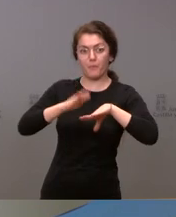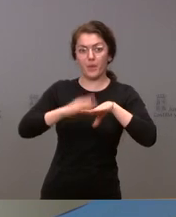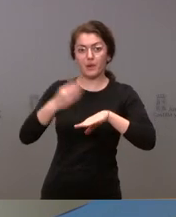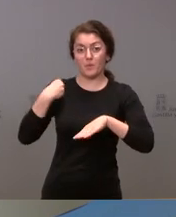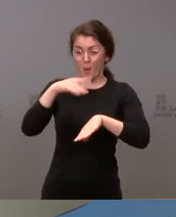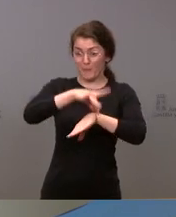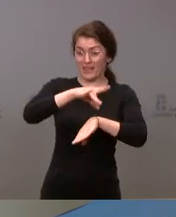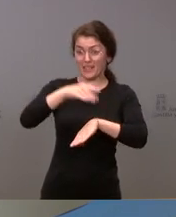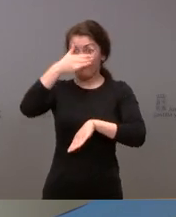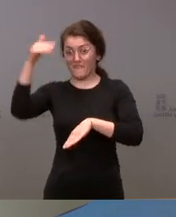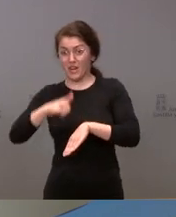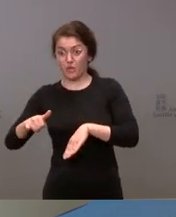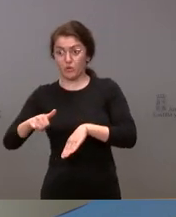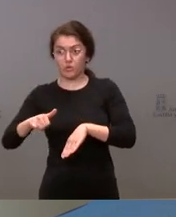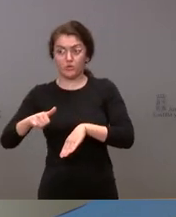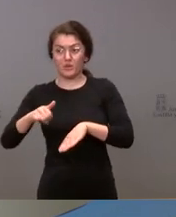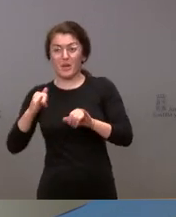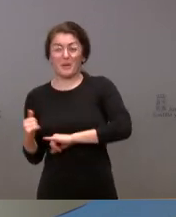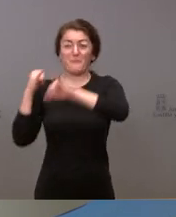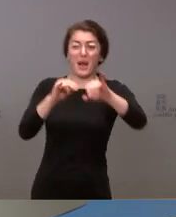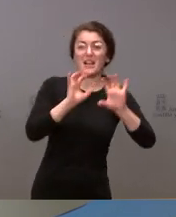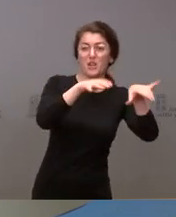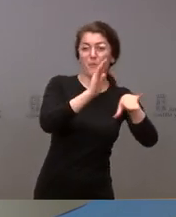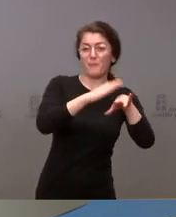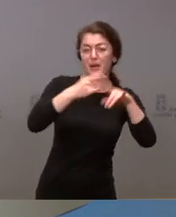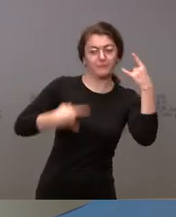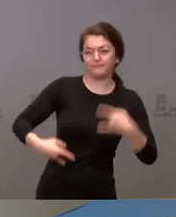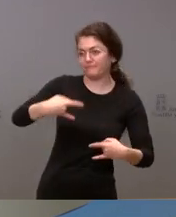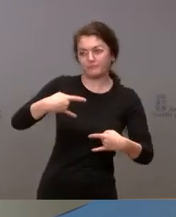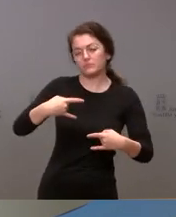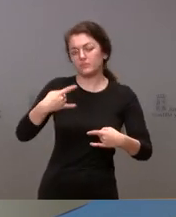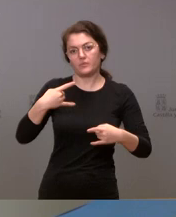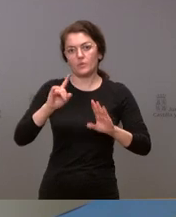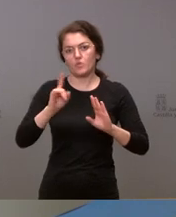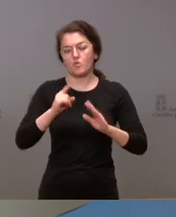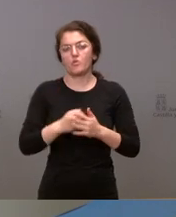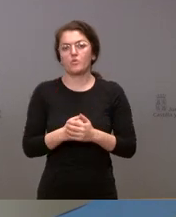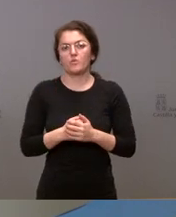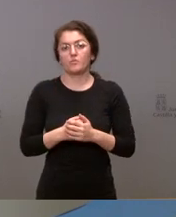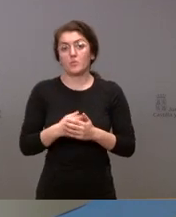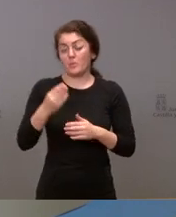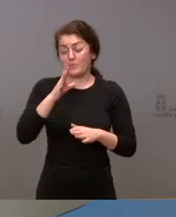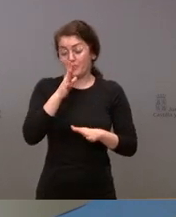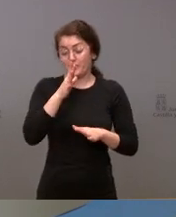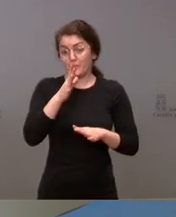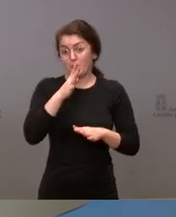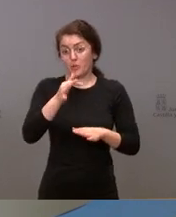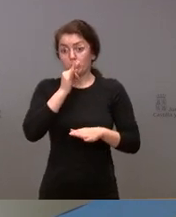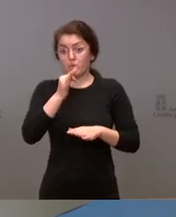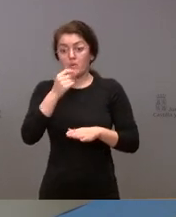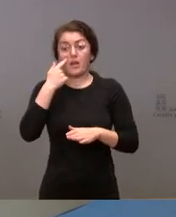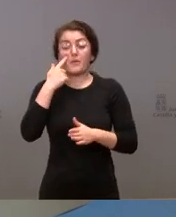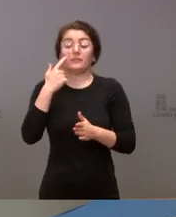Bierzo no tengan que desplazarse a León a recibir la radioterapia como le digo en el tiempo en que se pone en marcha la unidad satélite pública